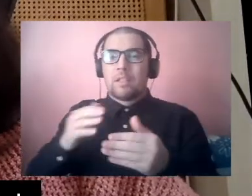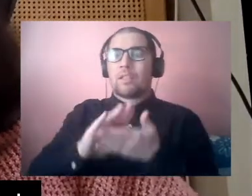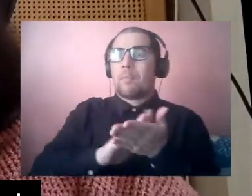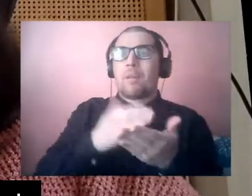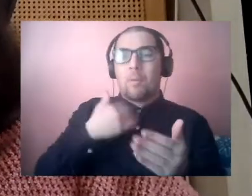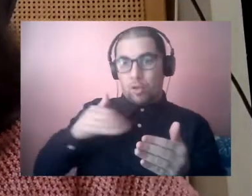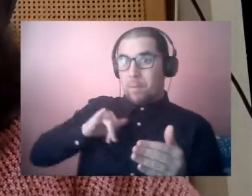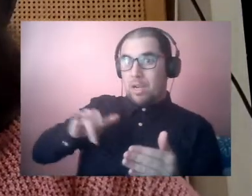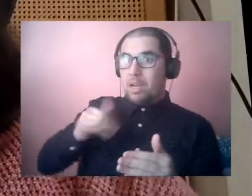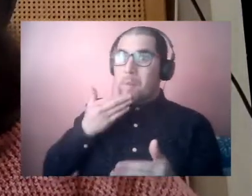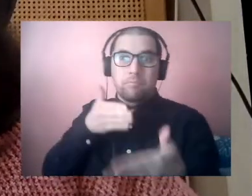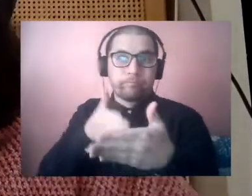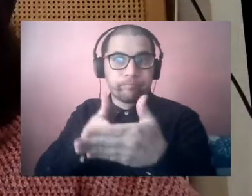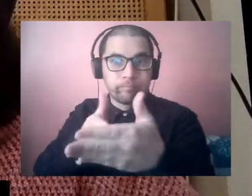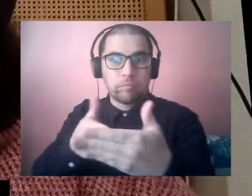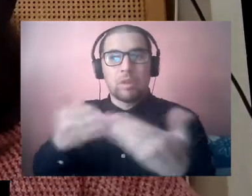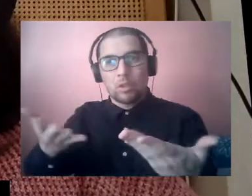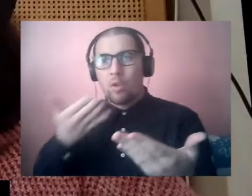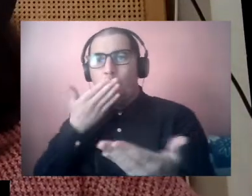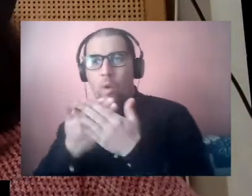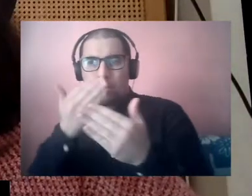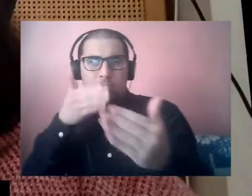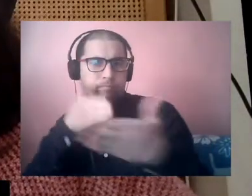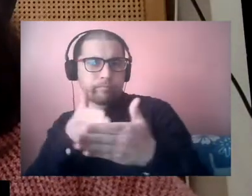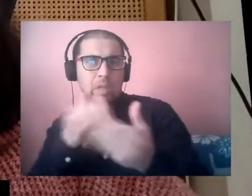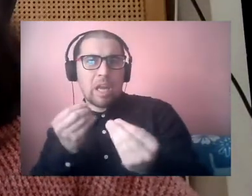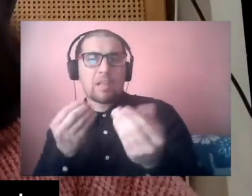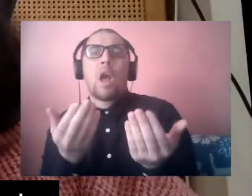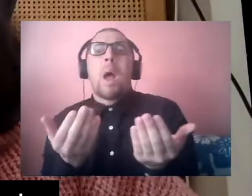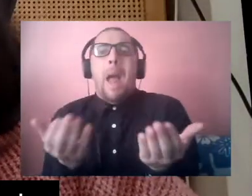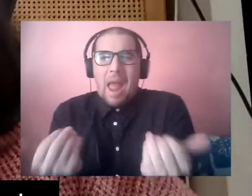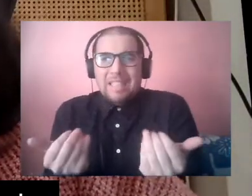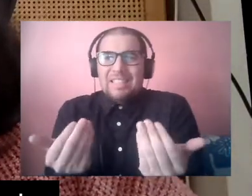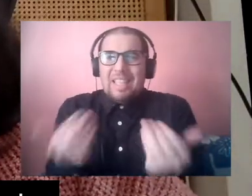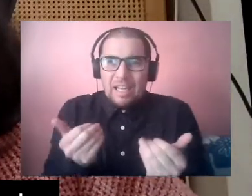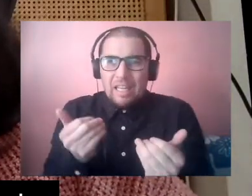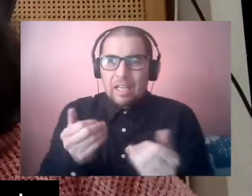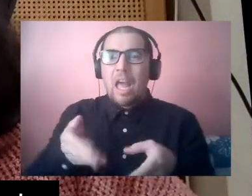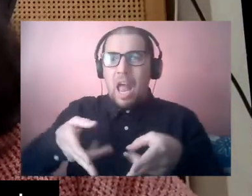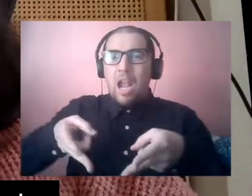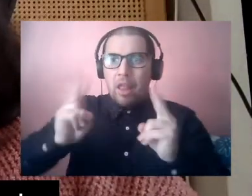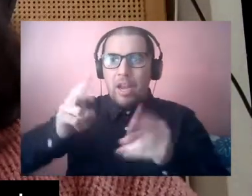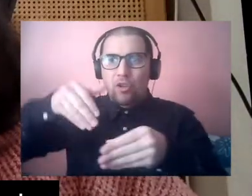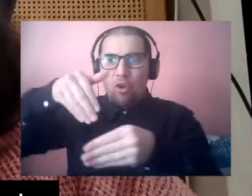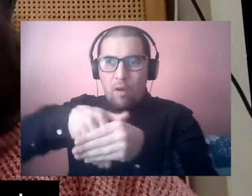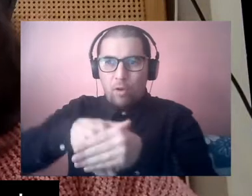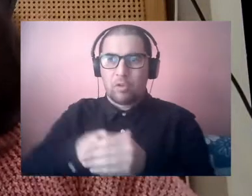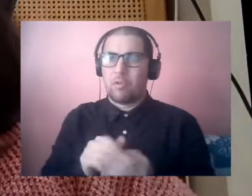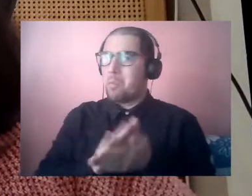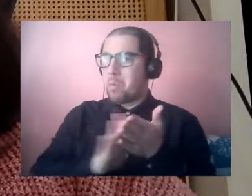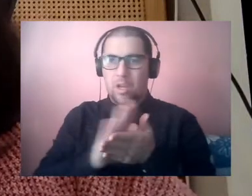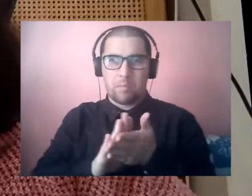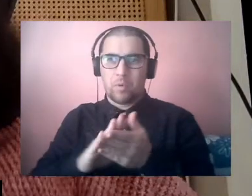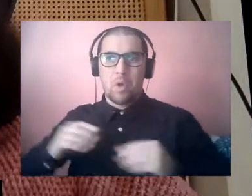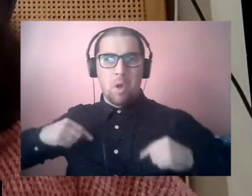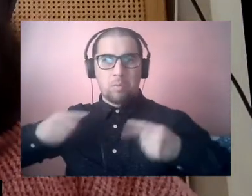como también me ha pasado tantas veces. Y frente a esto siempre deben exigir ejercer su derecho, por